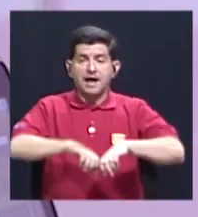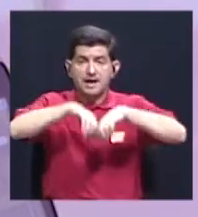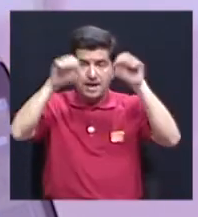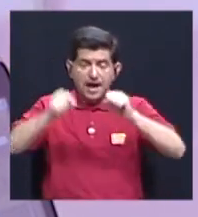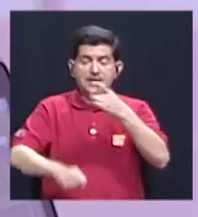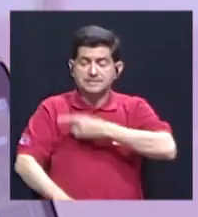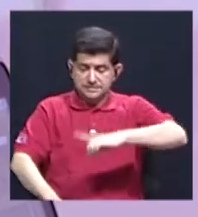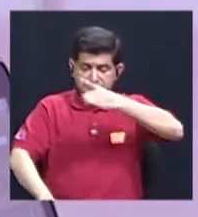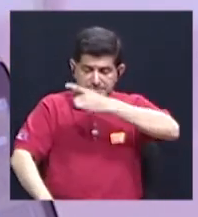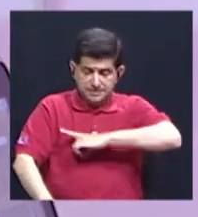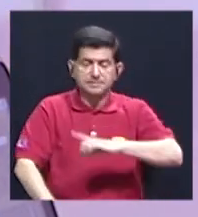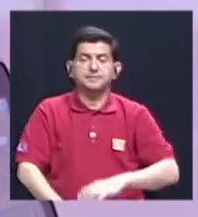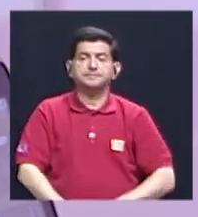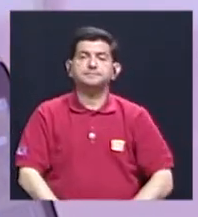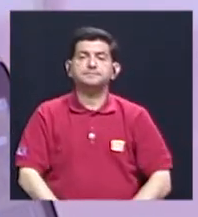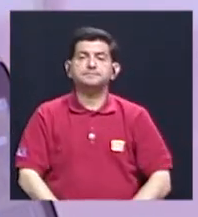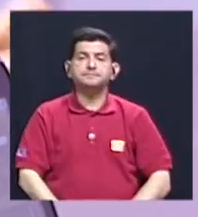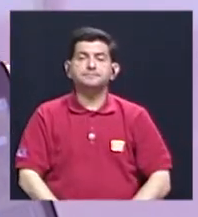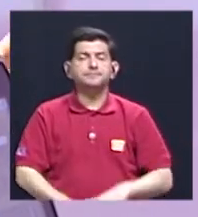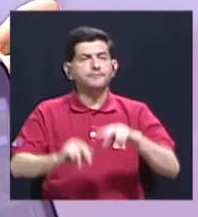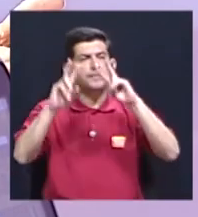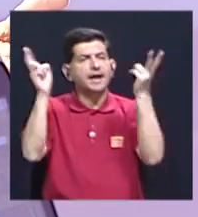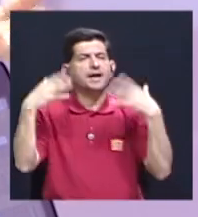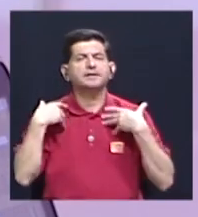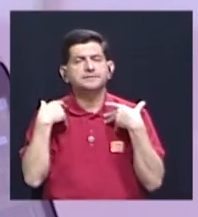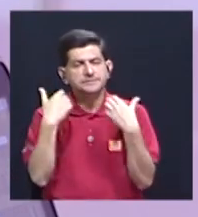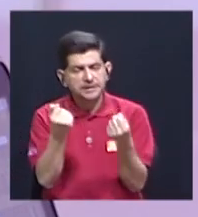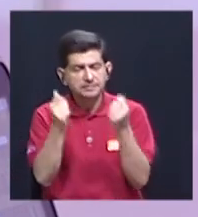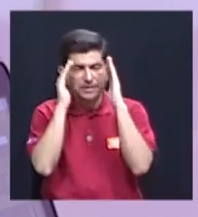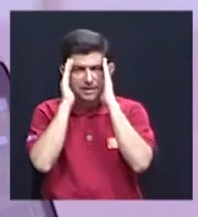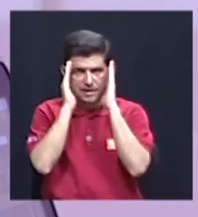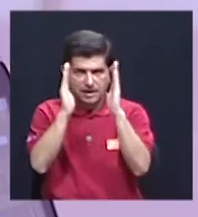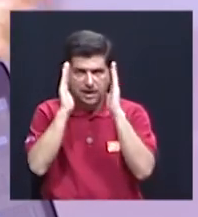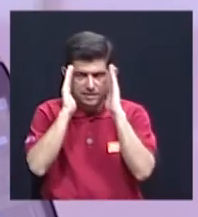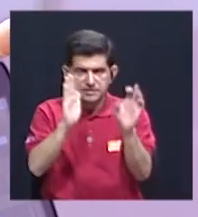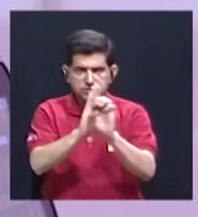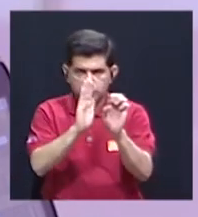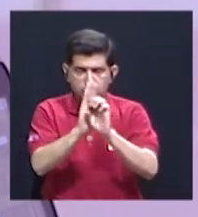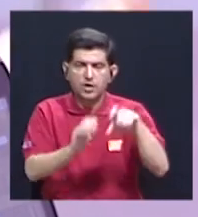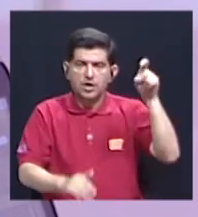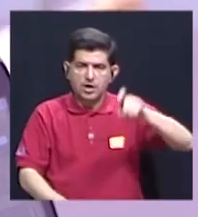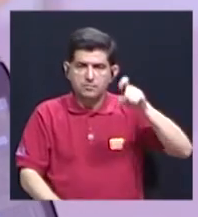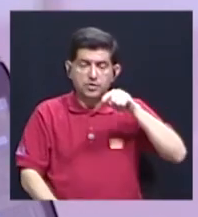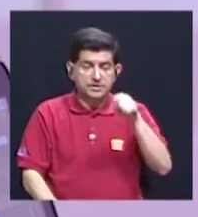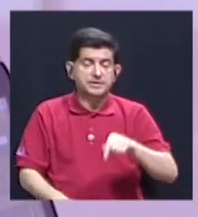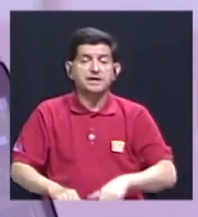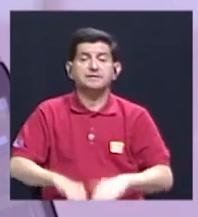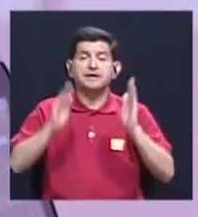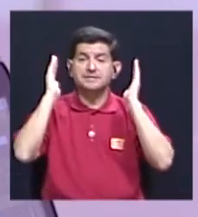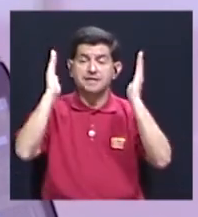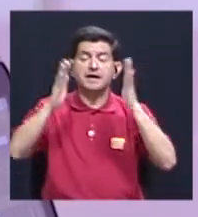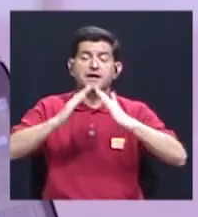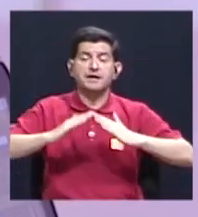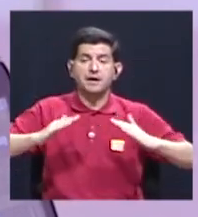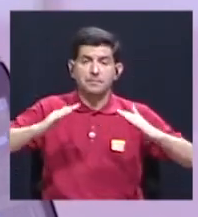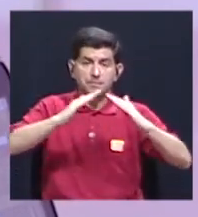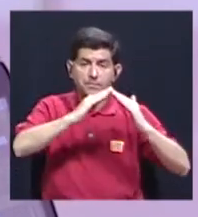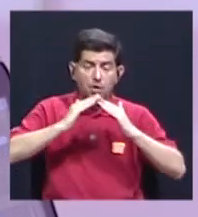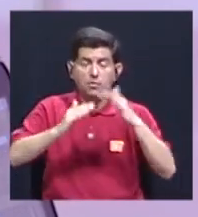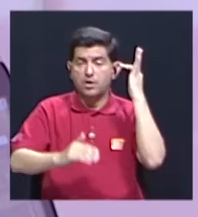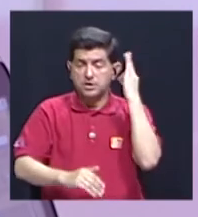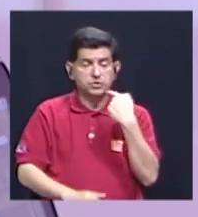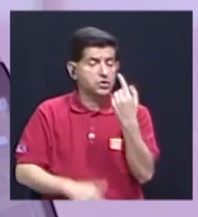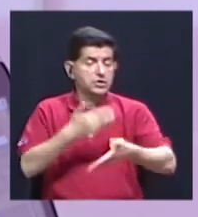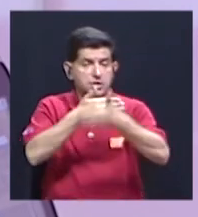disciplinario, en el tema de salud, atender, por ejemplo, necesidades de esa amplia población femenina